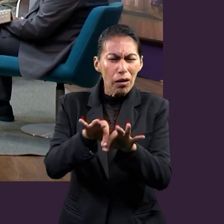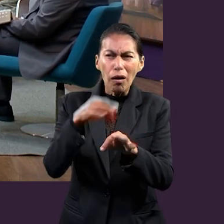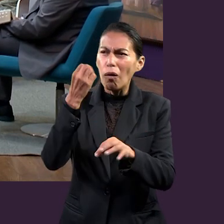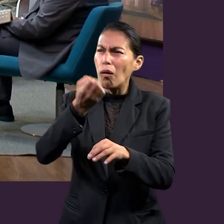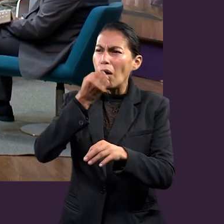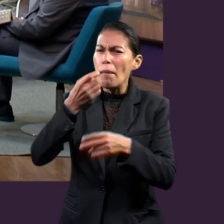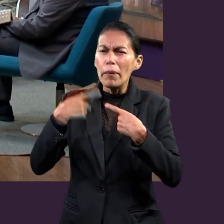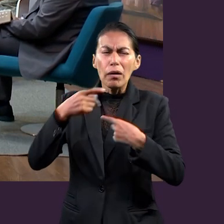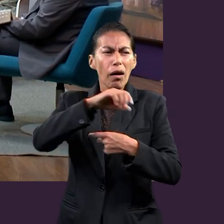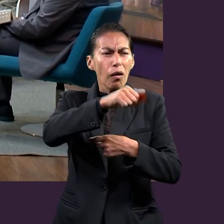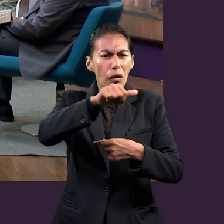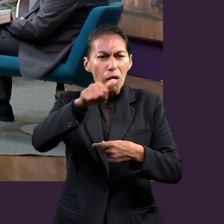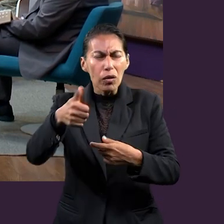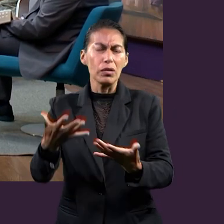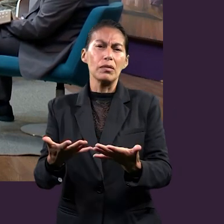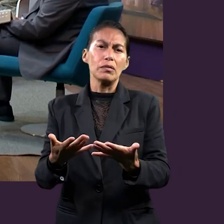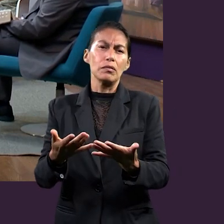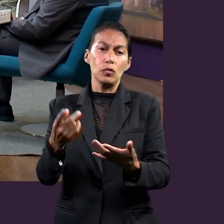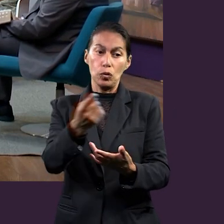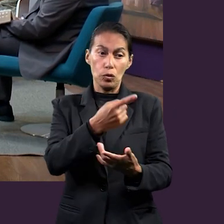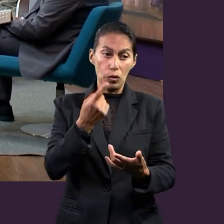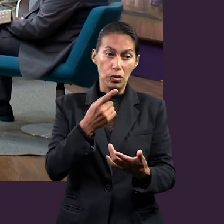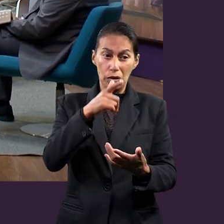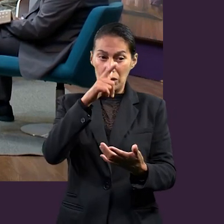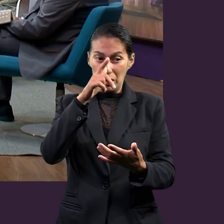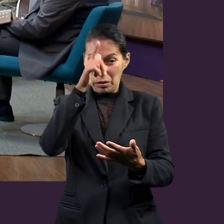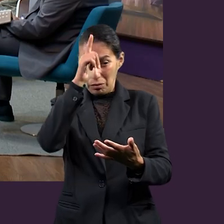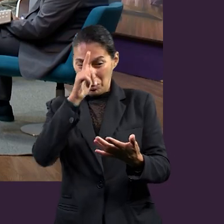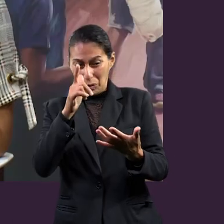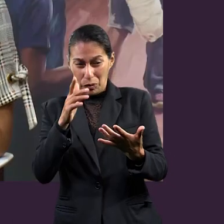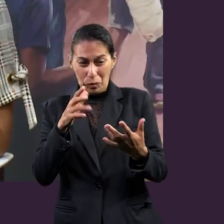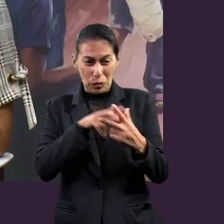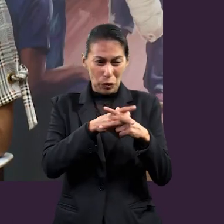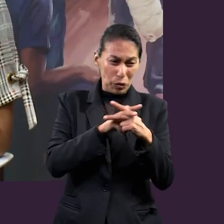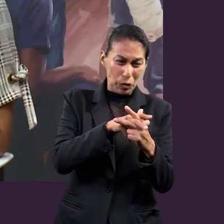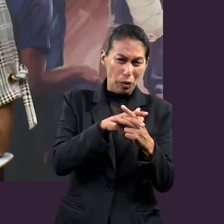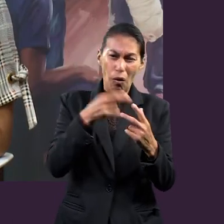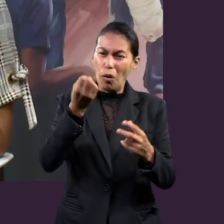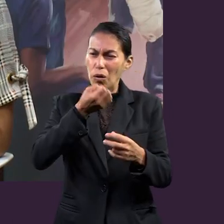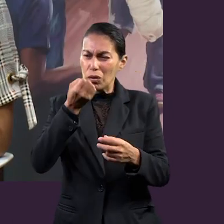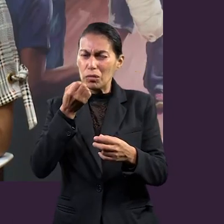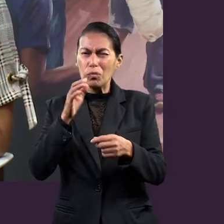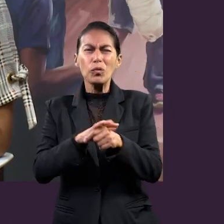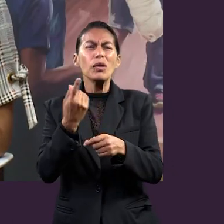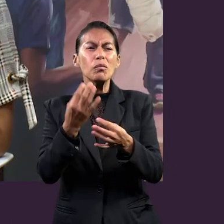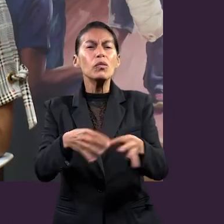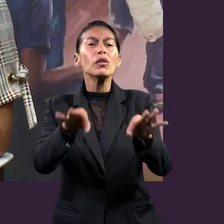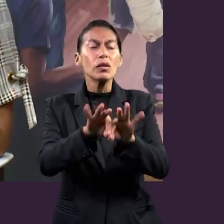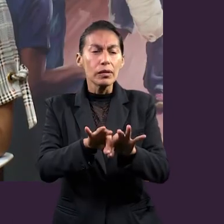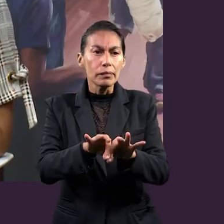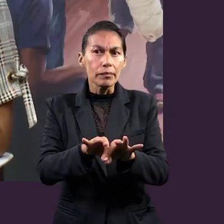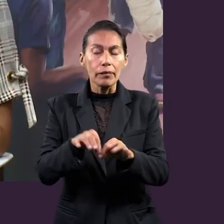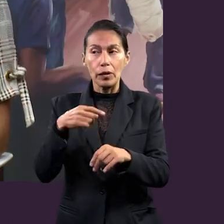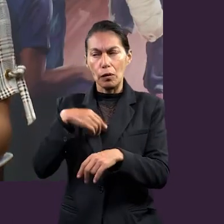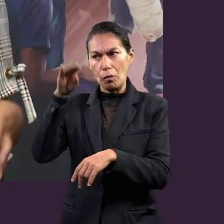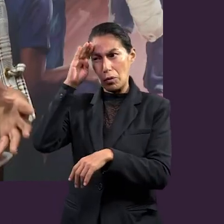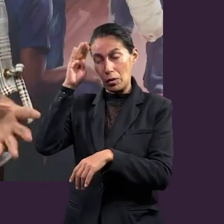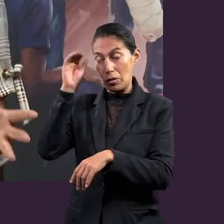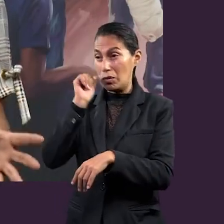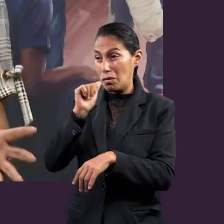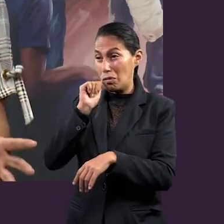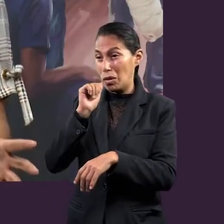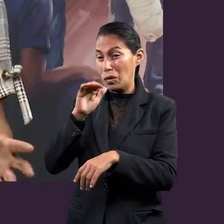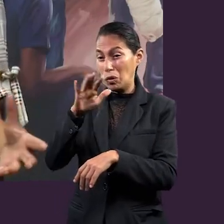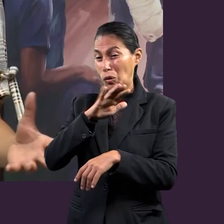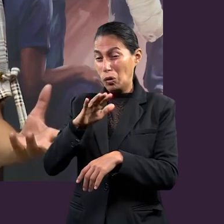la oración intercesora en la batalla espiritual? Pues la oración yo creo que es importante para todo, pero en este momento que vamos